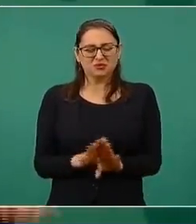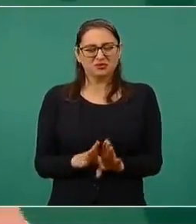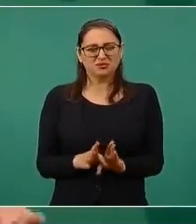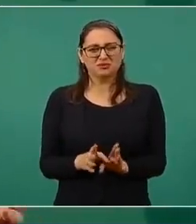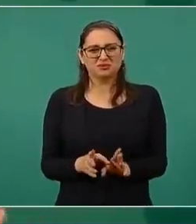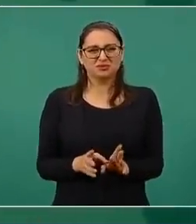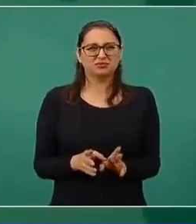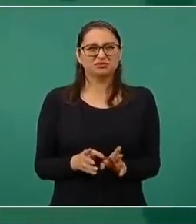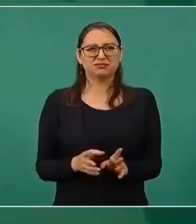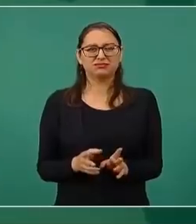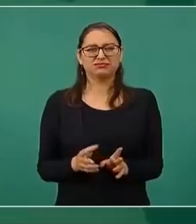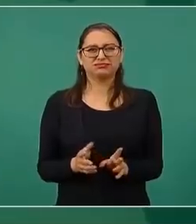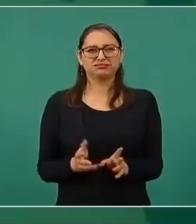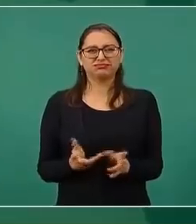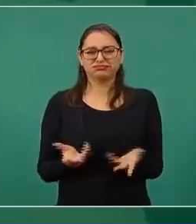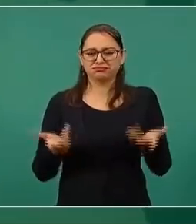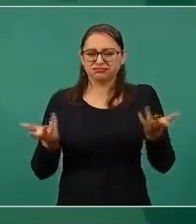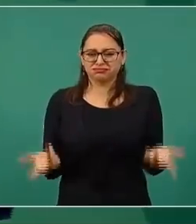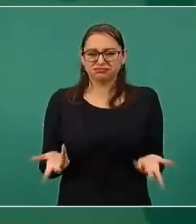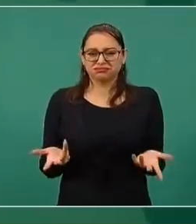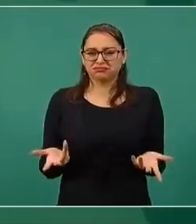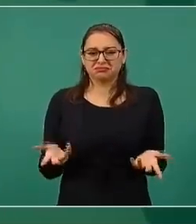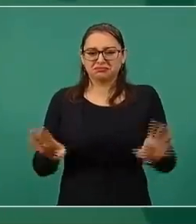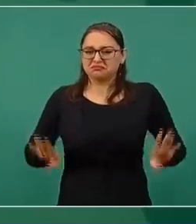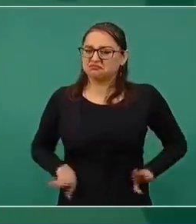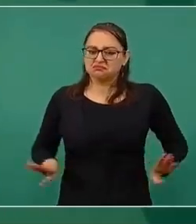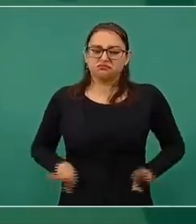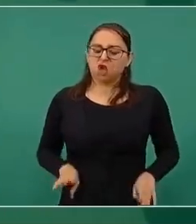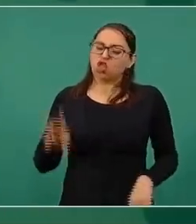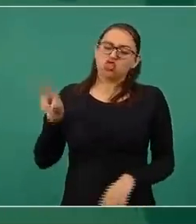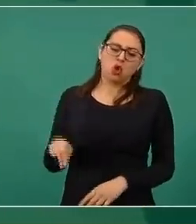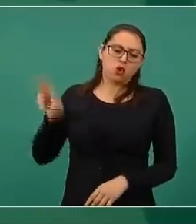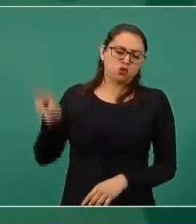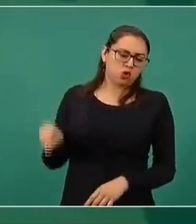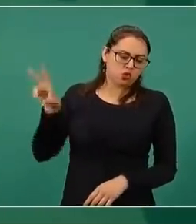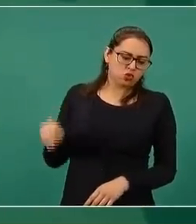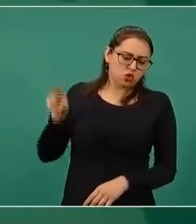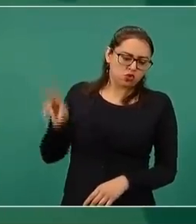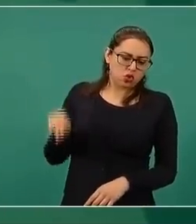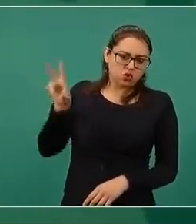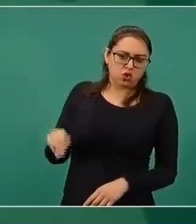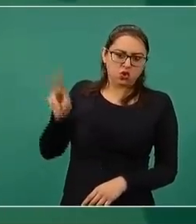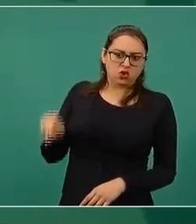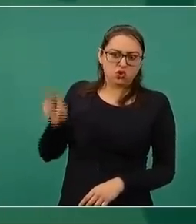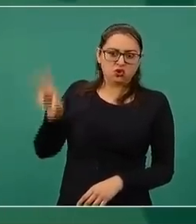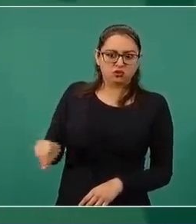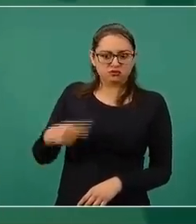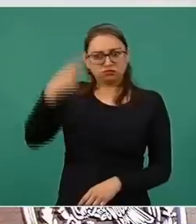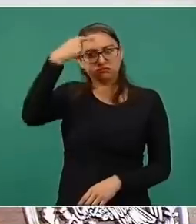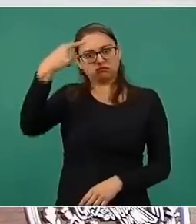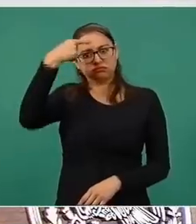oponerse por oponerse. qué bien que